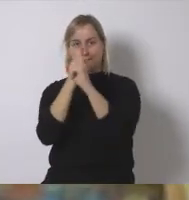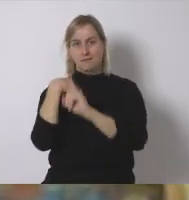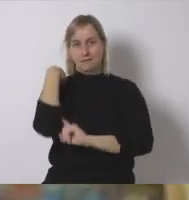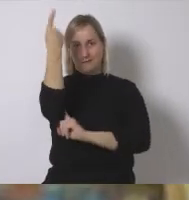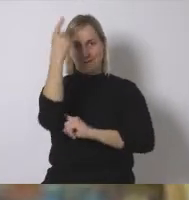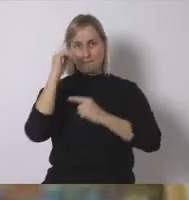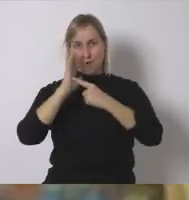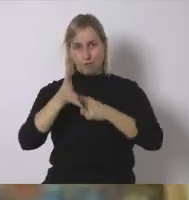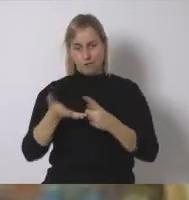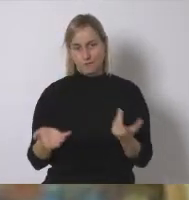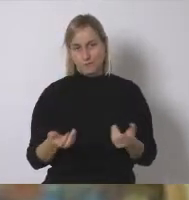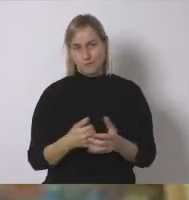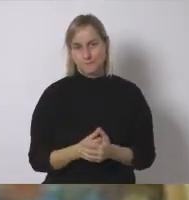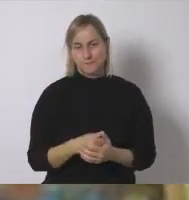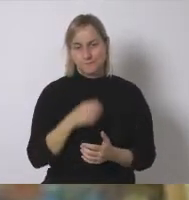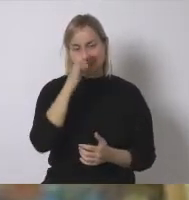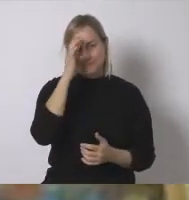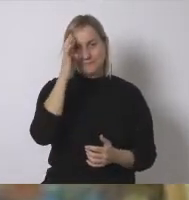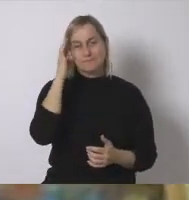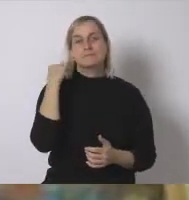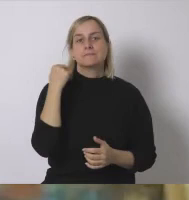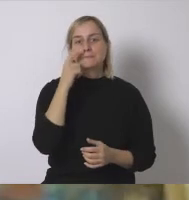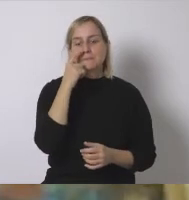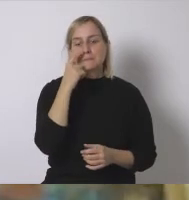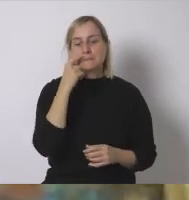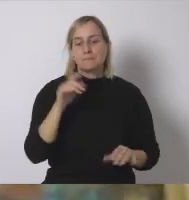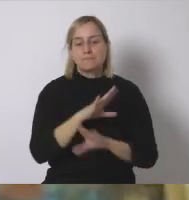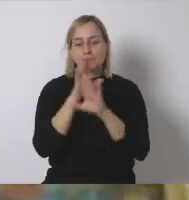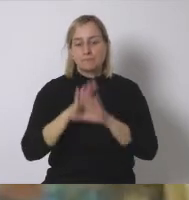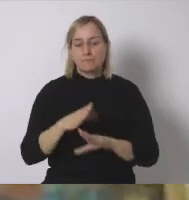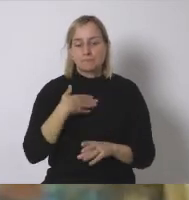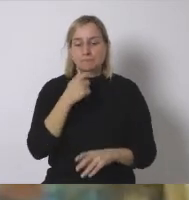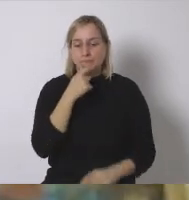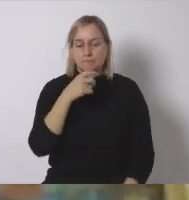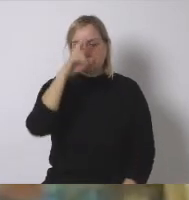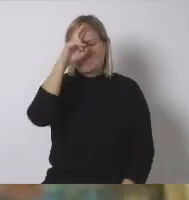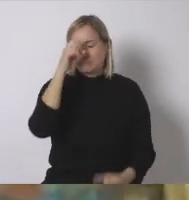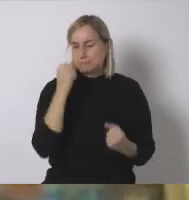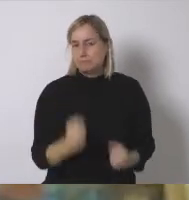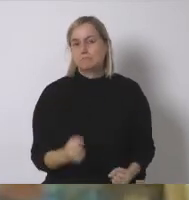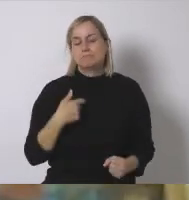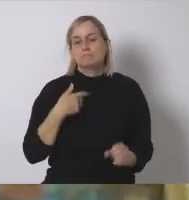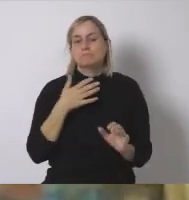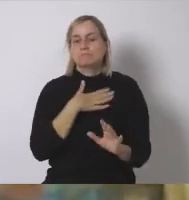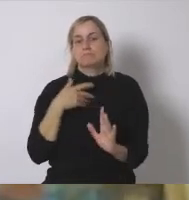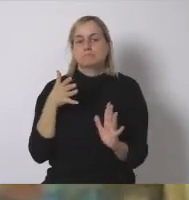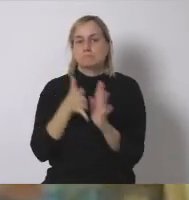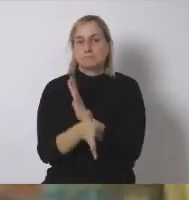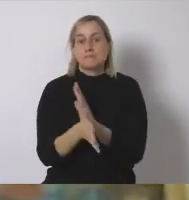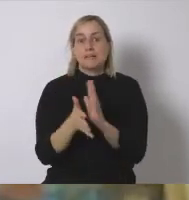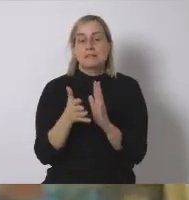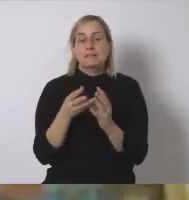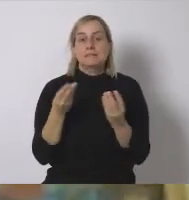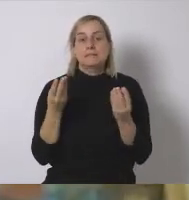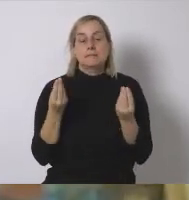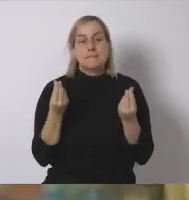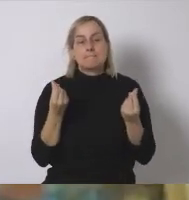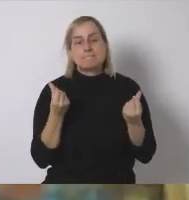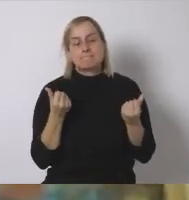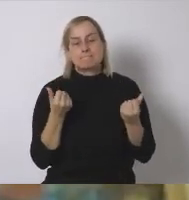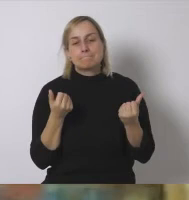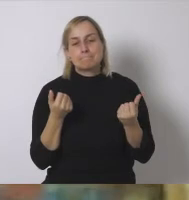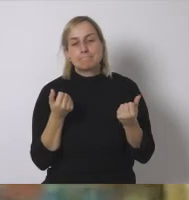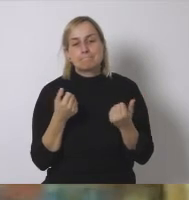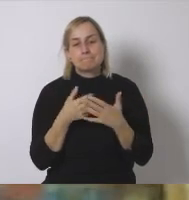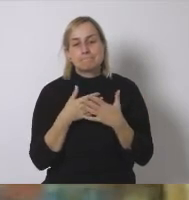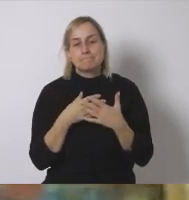y con absoluta preocupación nos quería trasladar que siento que